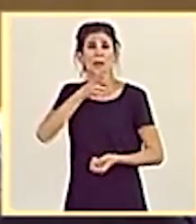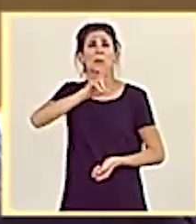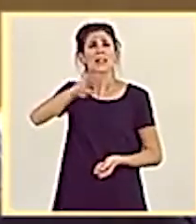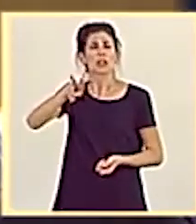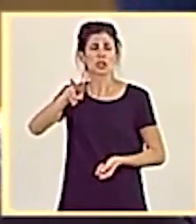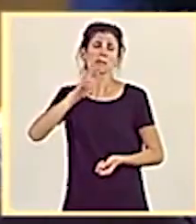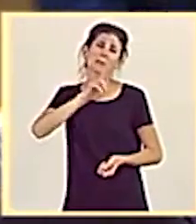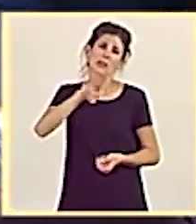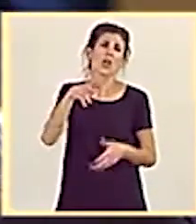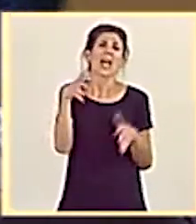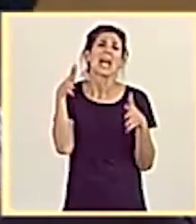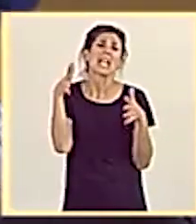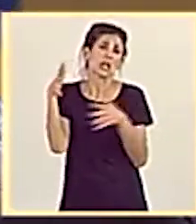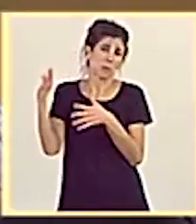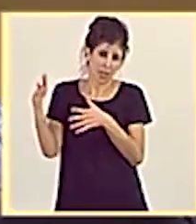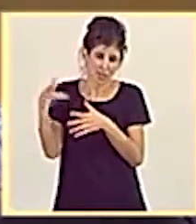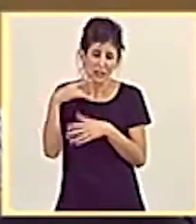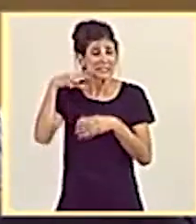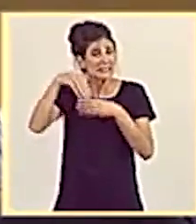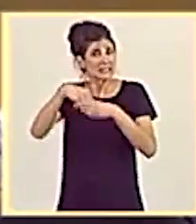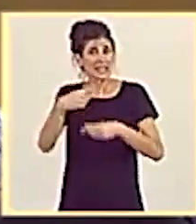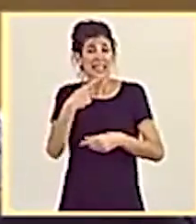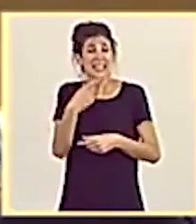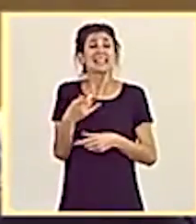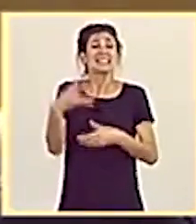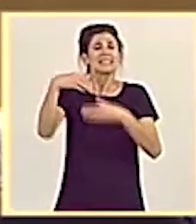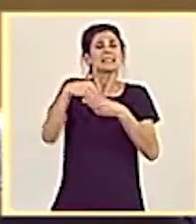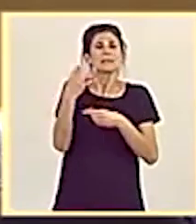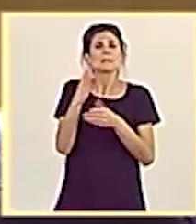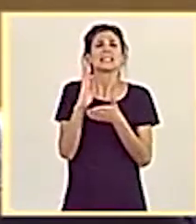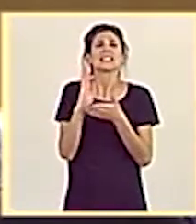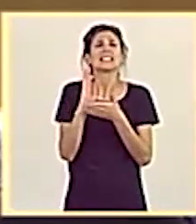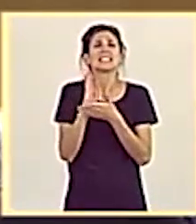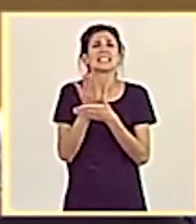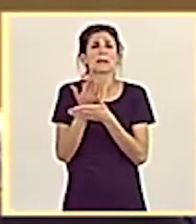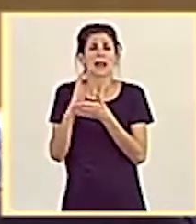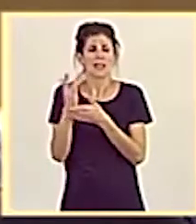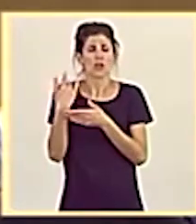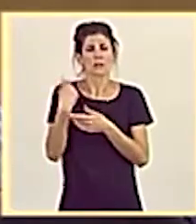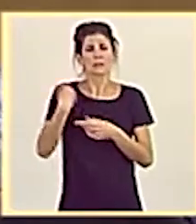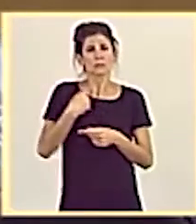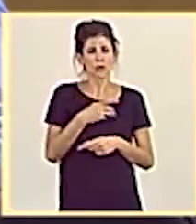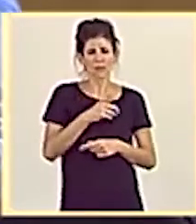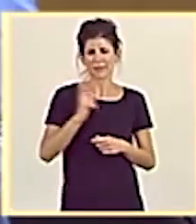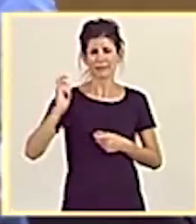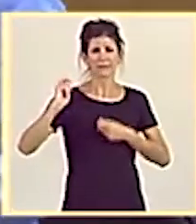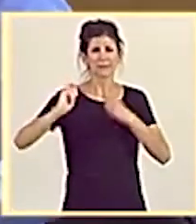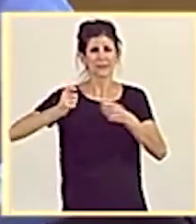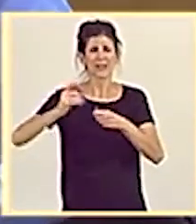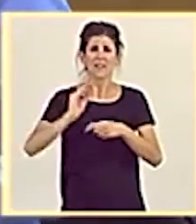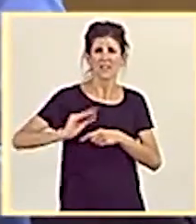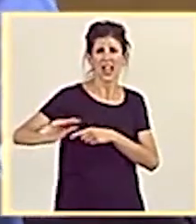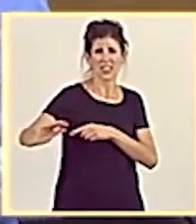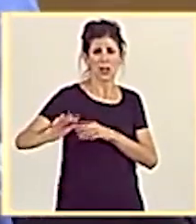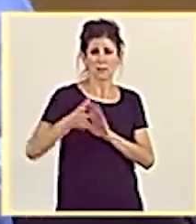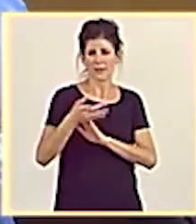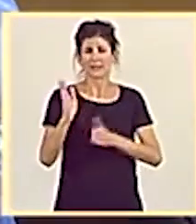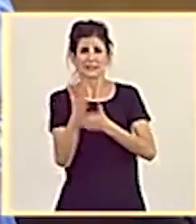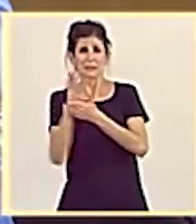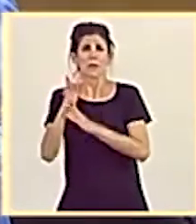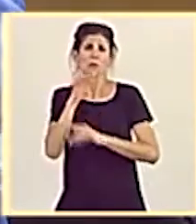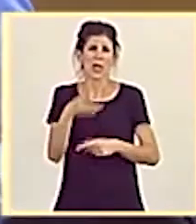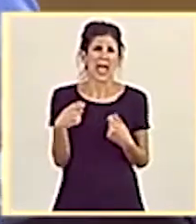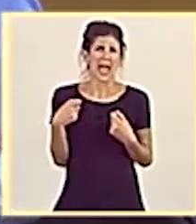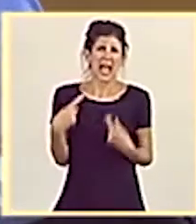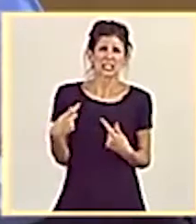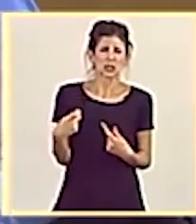recomendaciones, donde se incluía la separación de las fuentes de financiación para dejar de pagar gastos